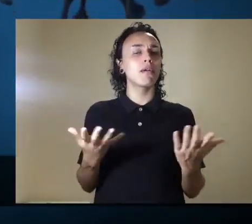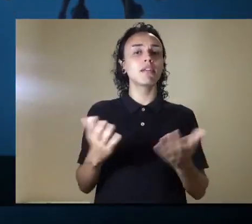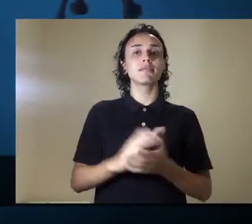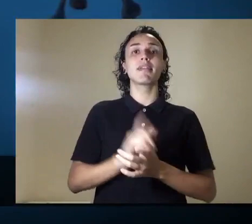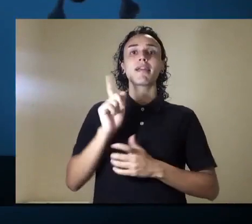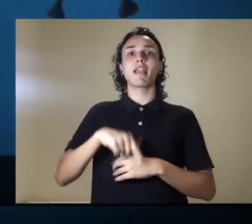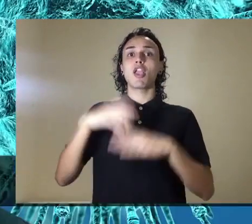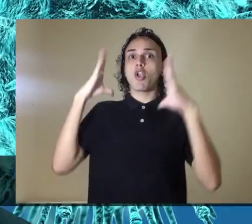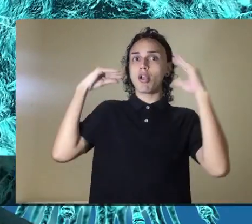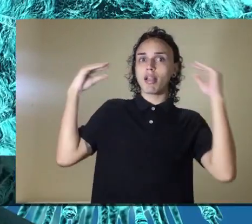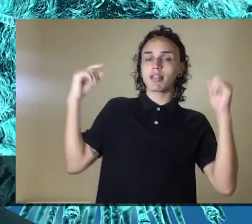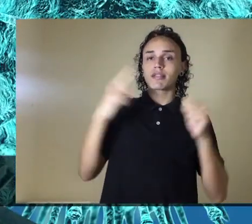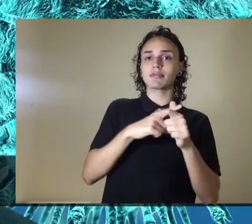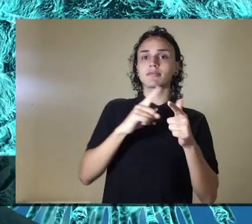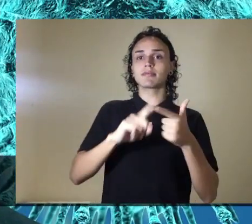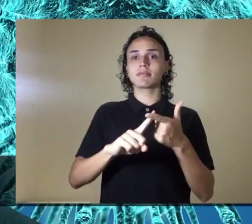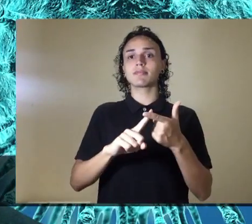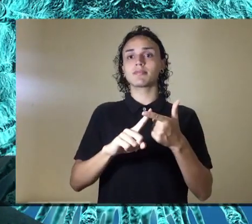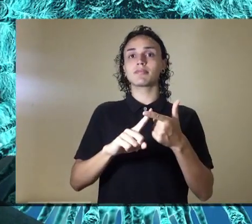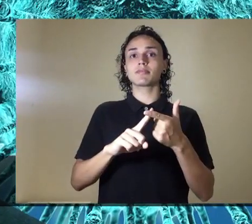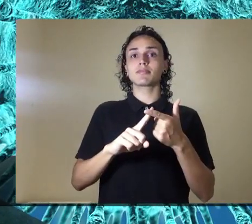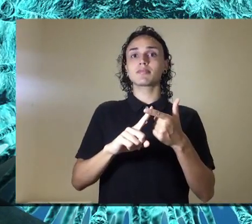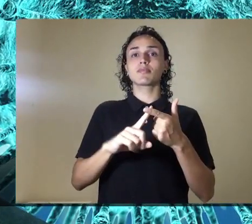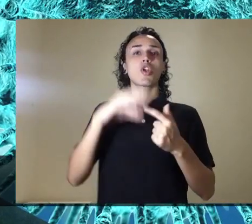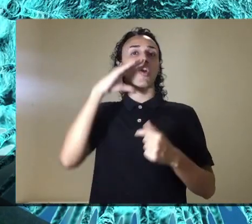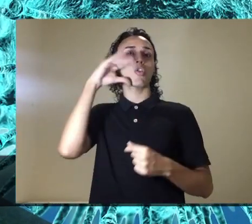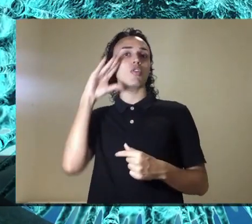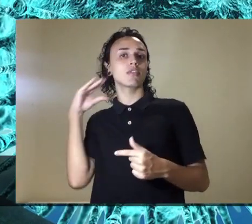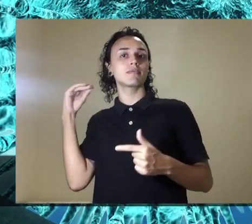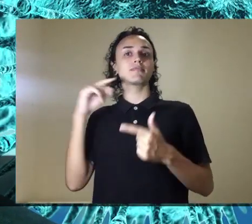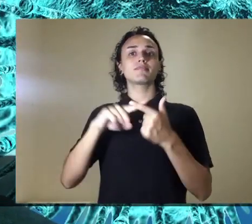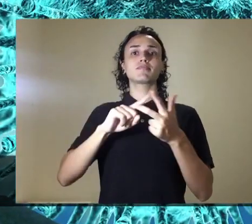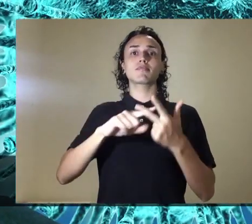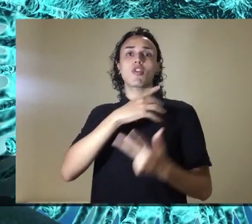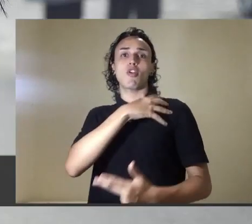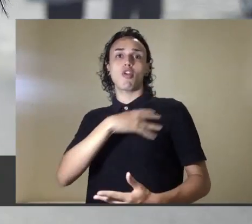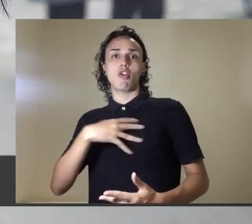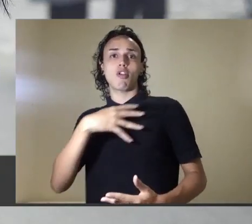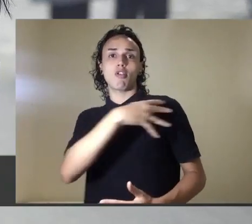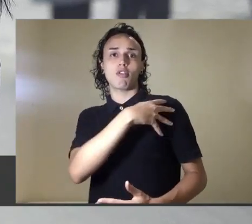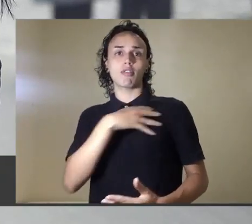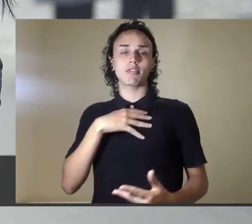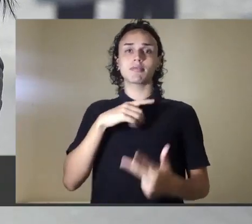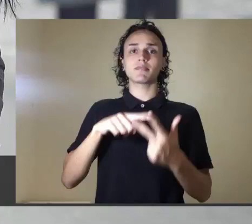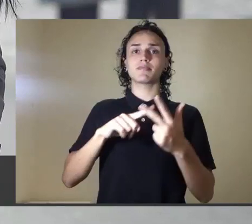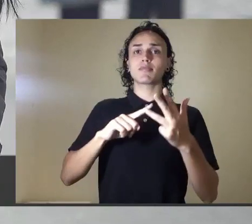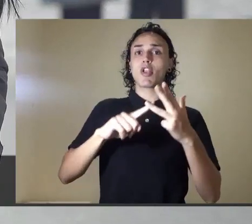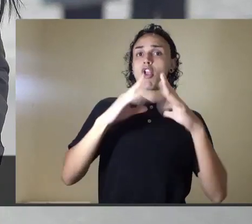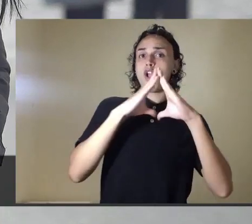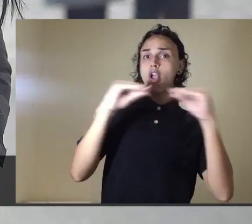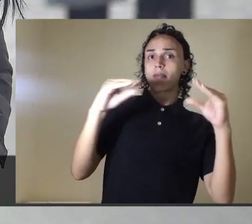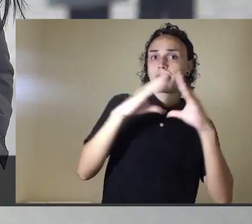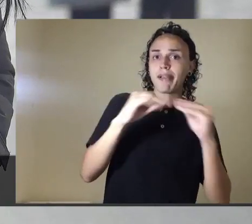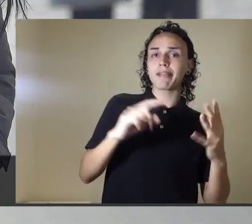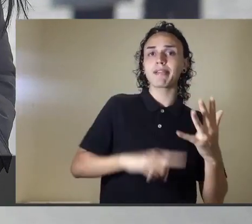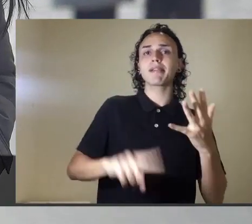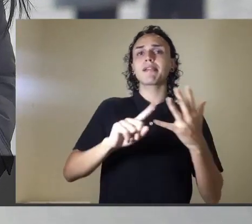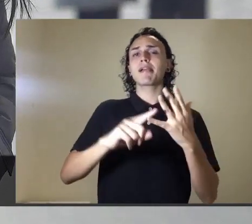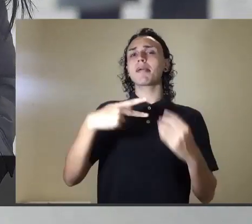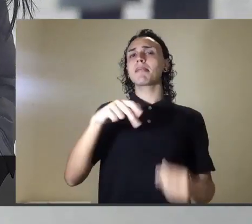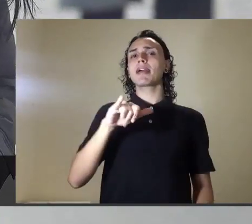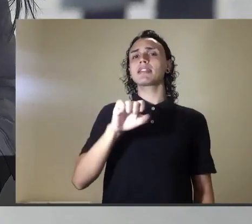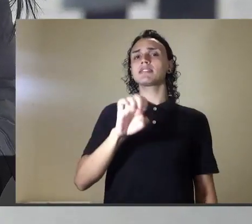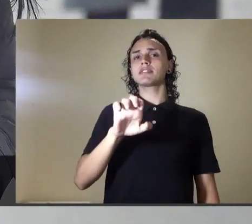este momento son Holanda, Bulgaria, Croacia, Rumanía y Eslovenia.